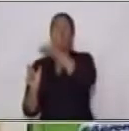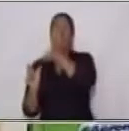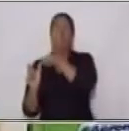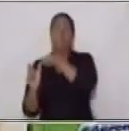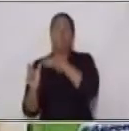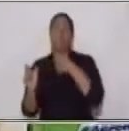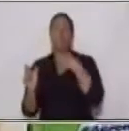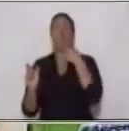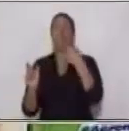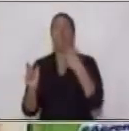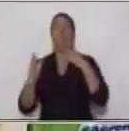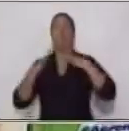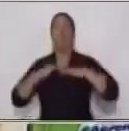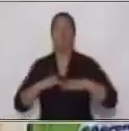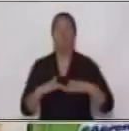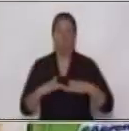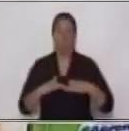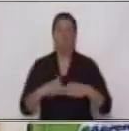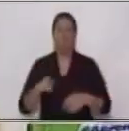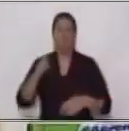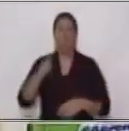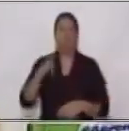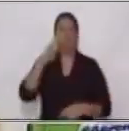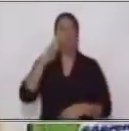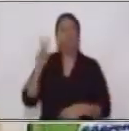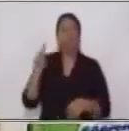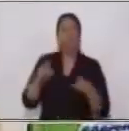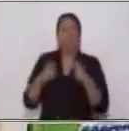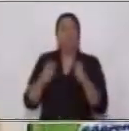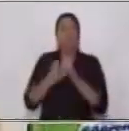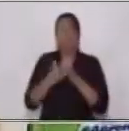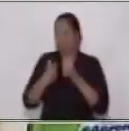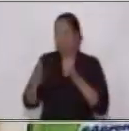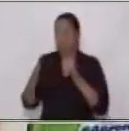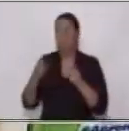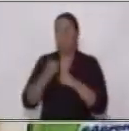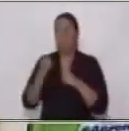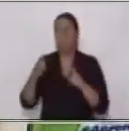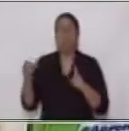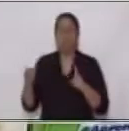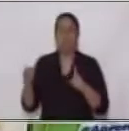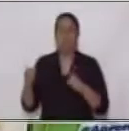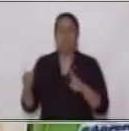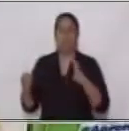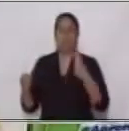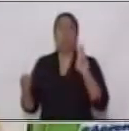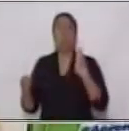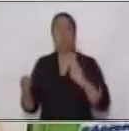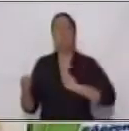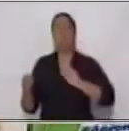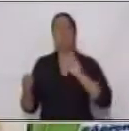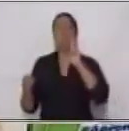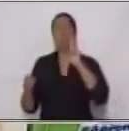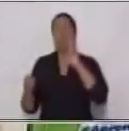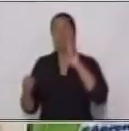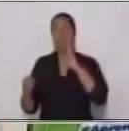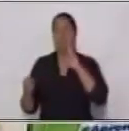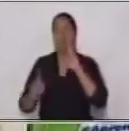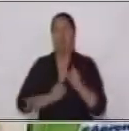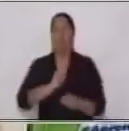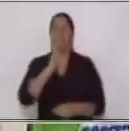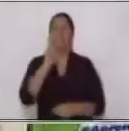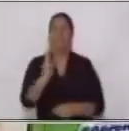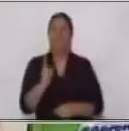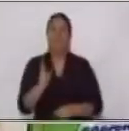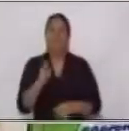pasiva y si observas la estructura tenemos un verbo el verbo ser conjugado un verbo también